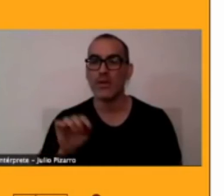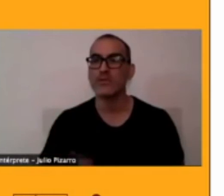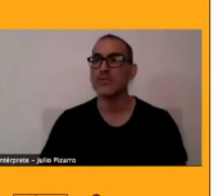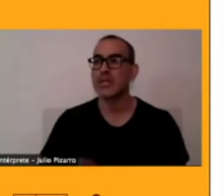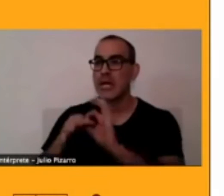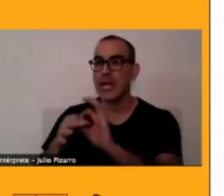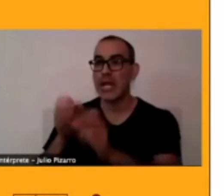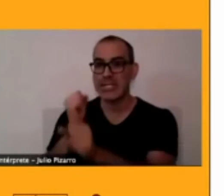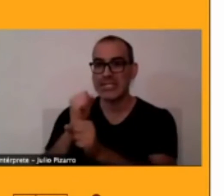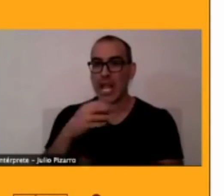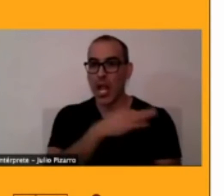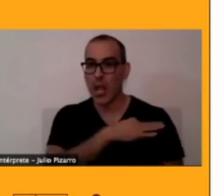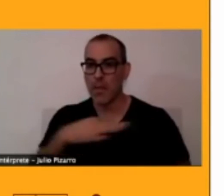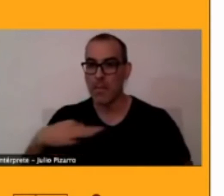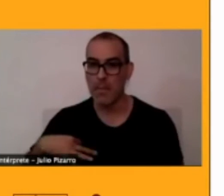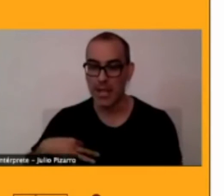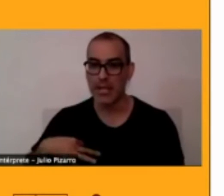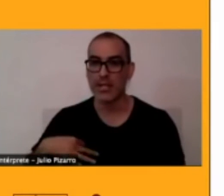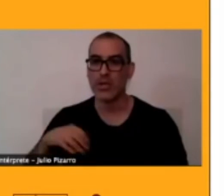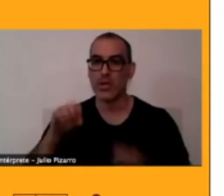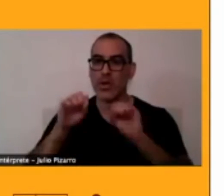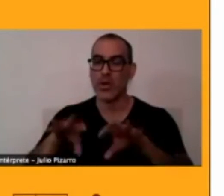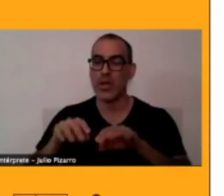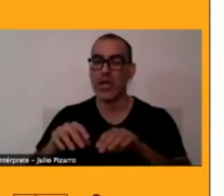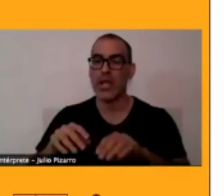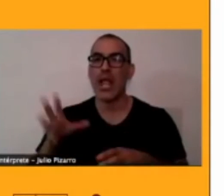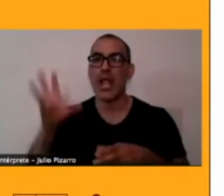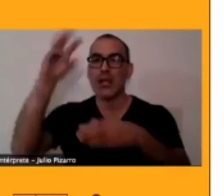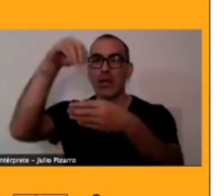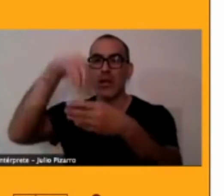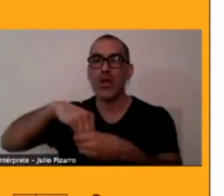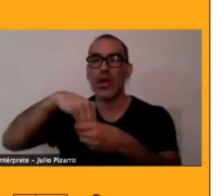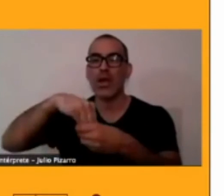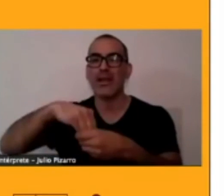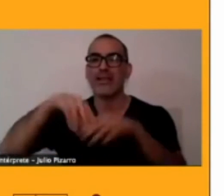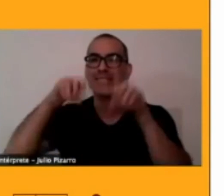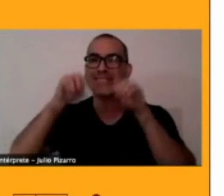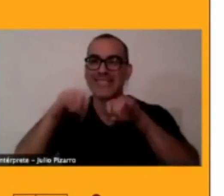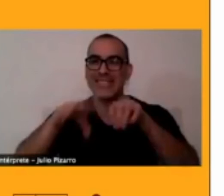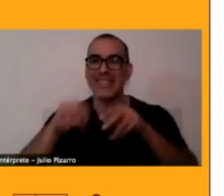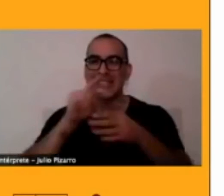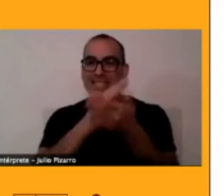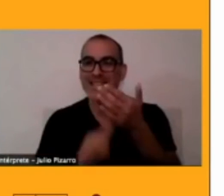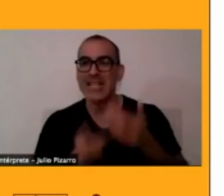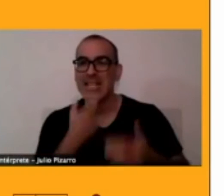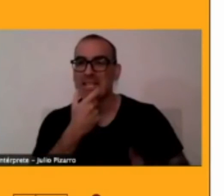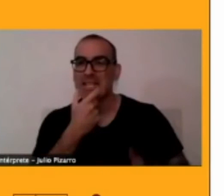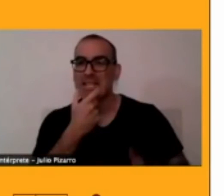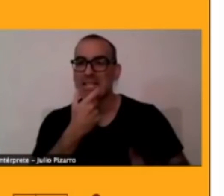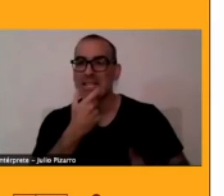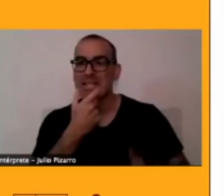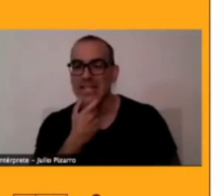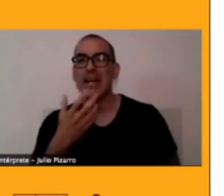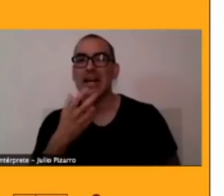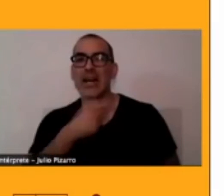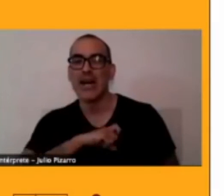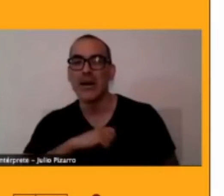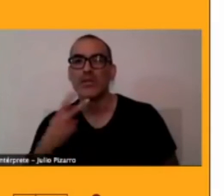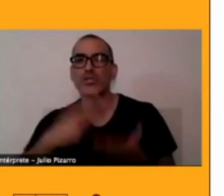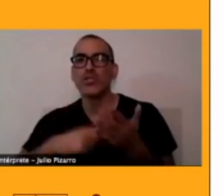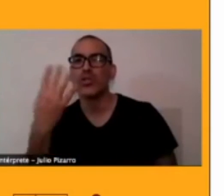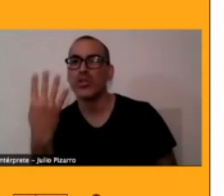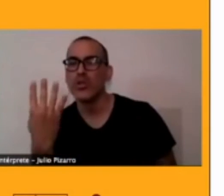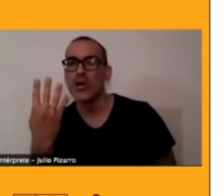política lingüística de enseñanza en inglés 2003, que finalmente se implementa en 2004, con el objetivo de hacer Chile